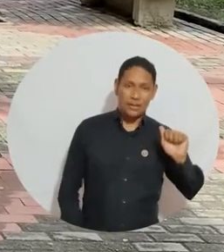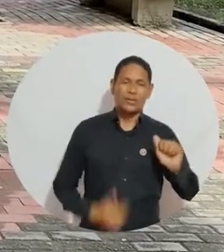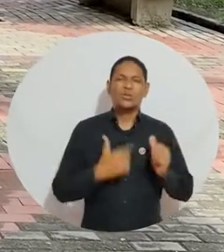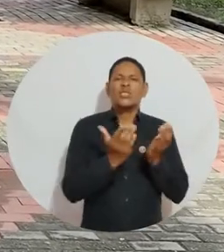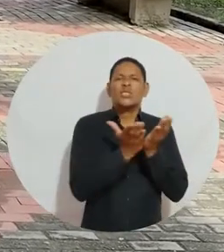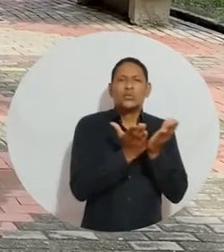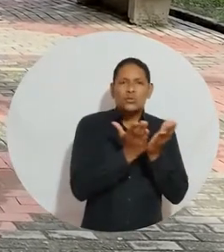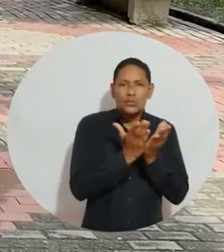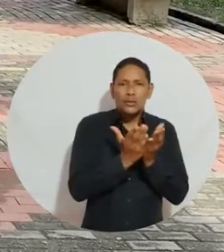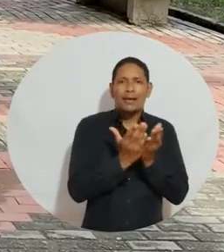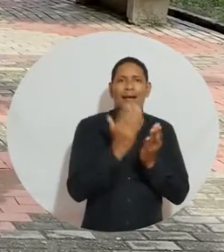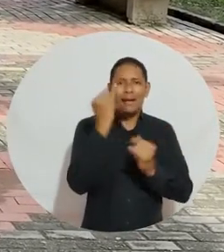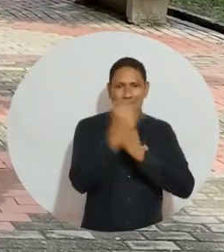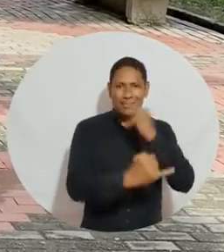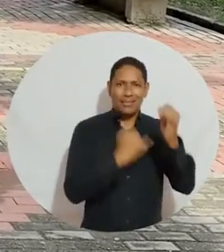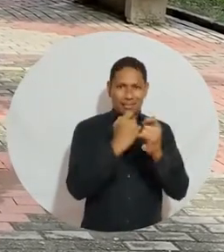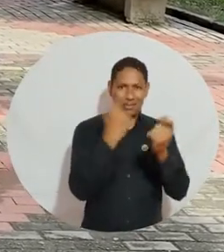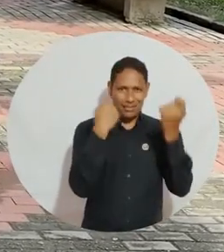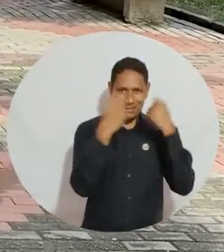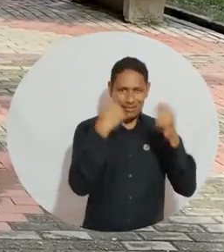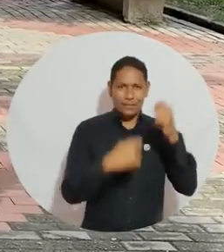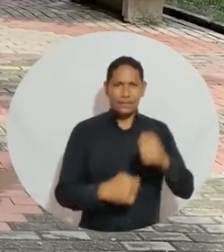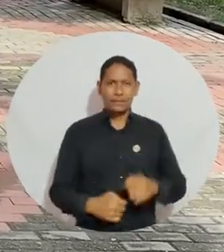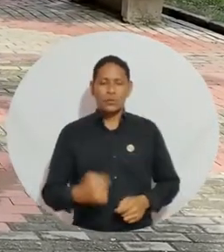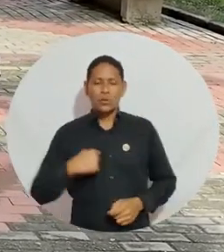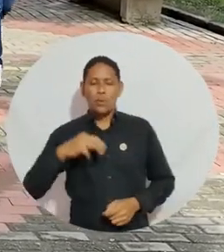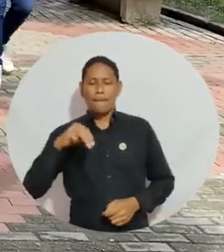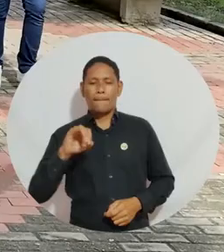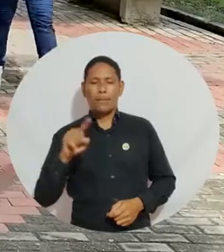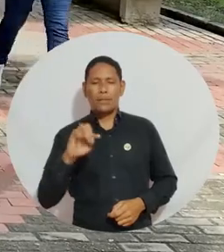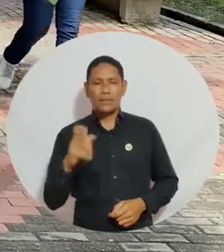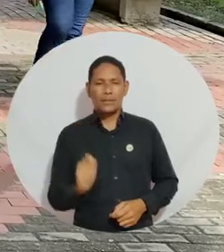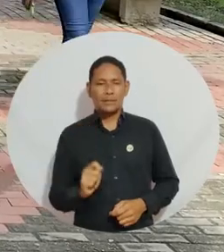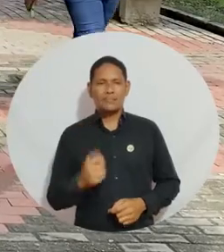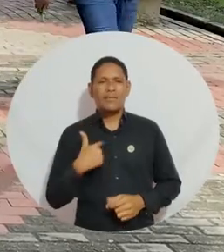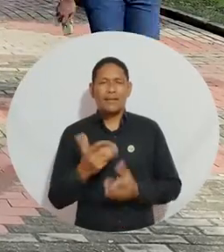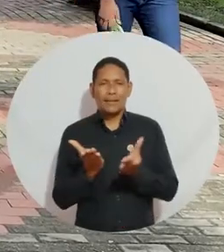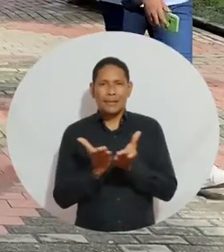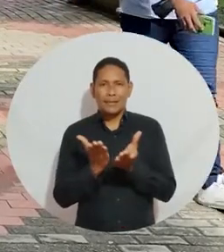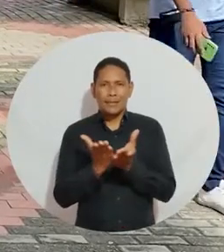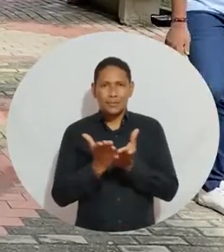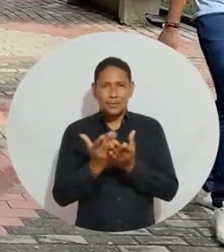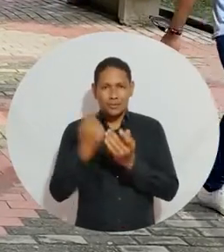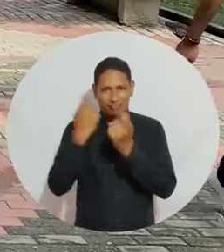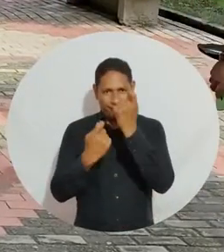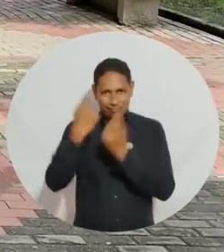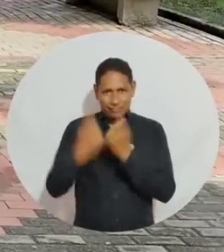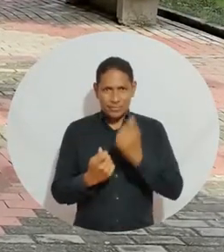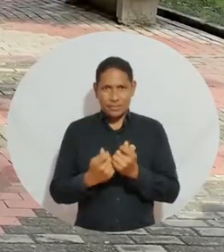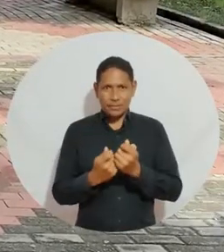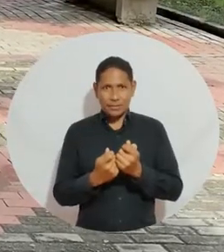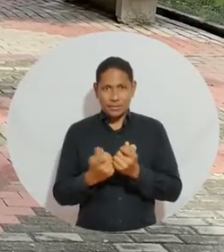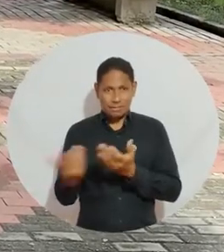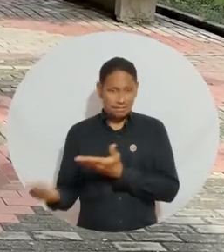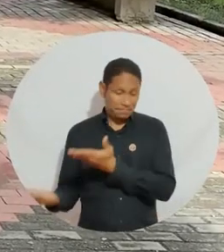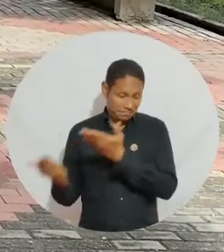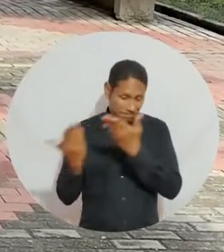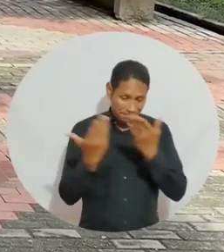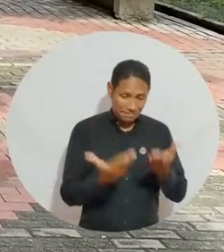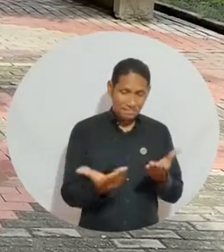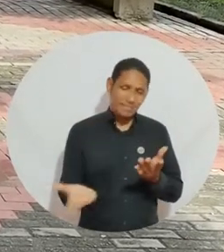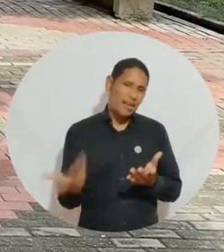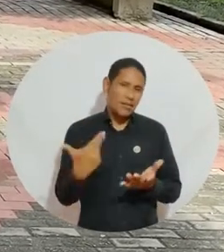Manrique, estudiante del programa de negocios internacionales. Y yo soy Moisés San Juanelo, estudiante del programa de economía. Los